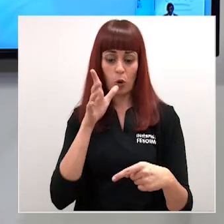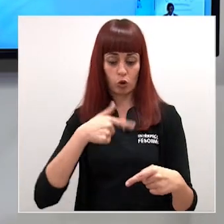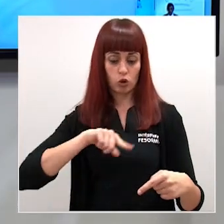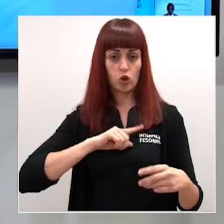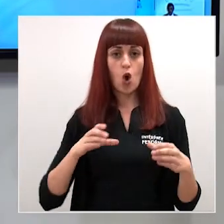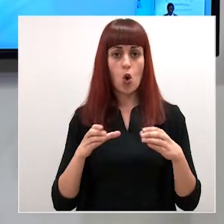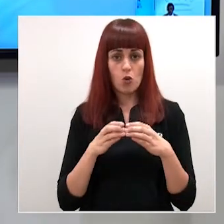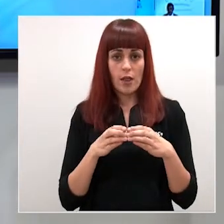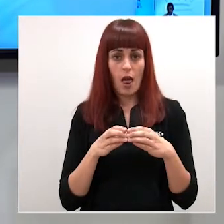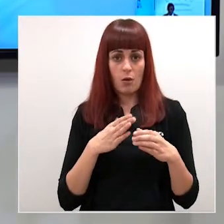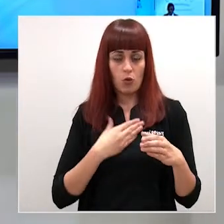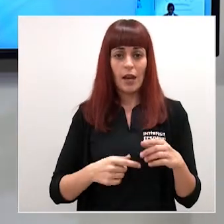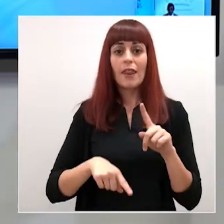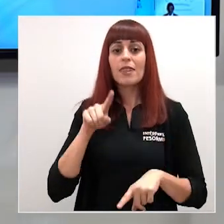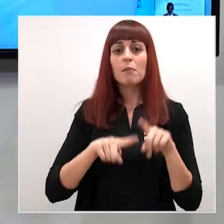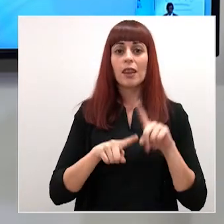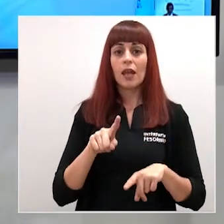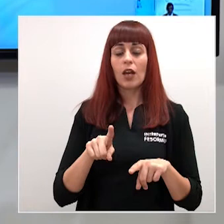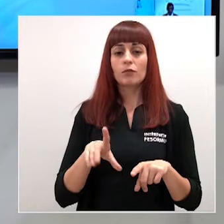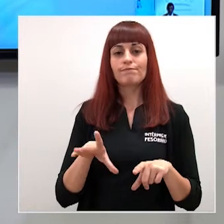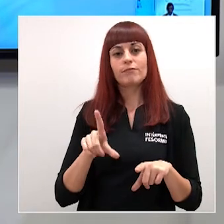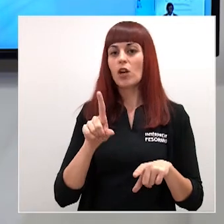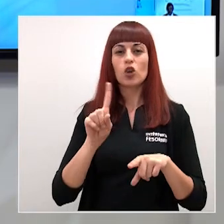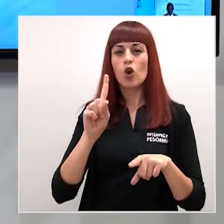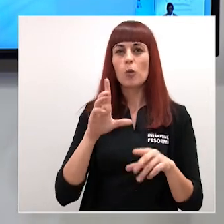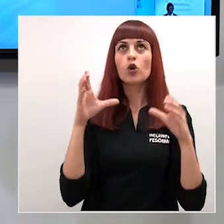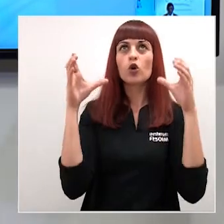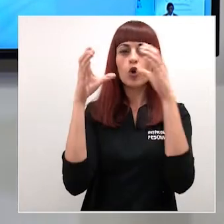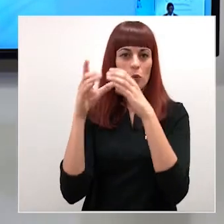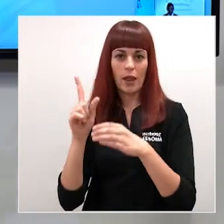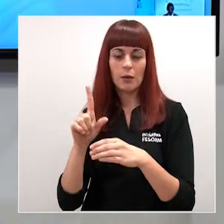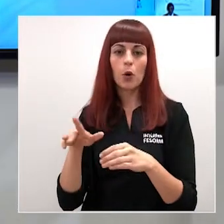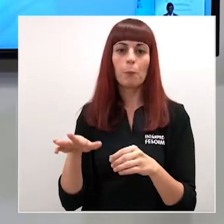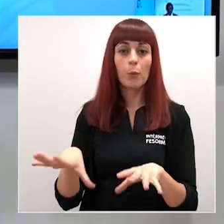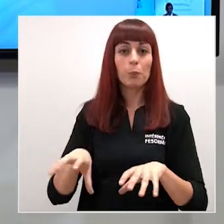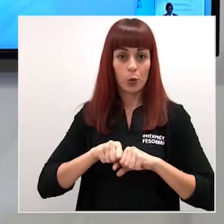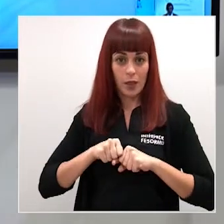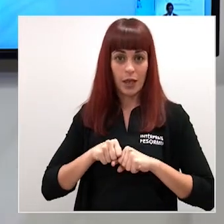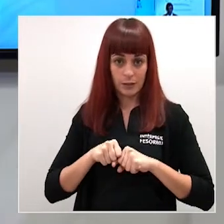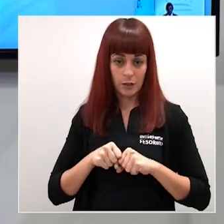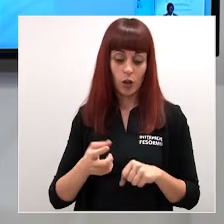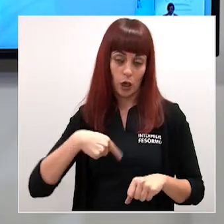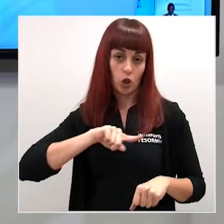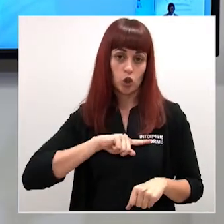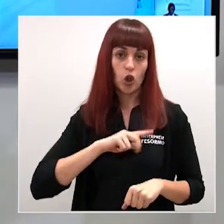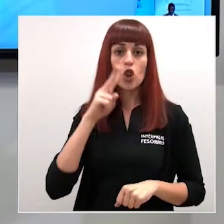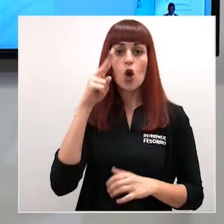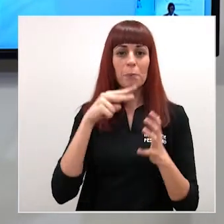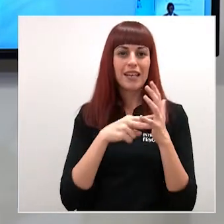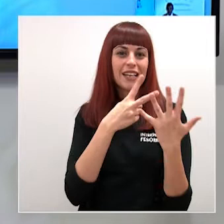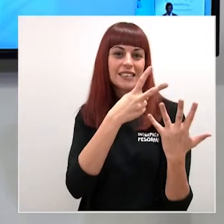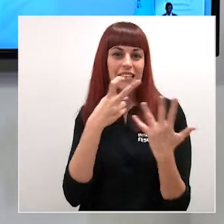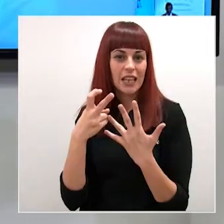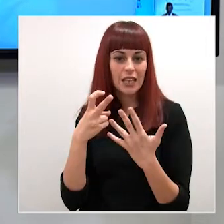comunidad uniprovincial lo han hecho por provincia lo han hecho por comunidades y no por población entonces sumando esos tres ítems pues nos dan 2.700 no